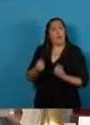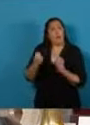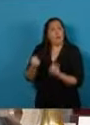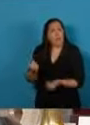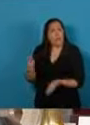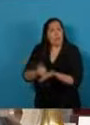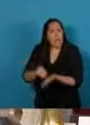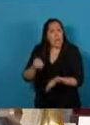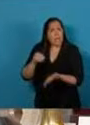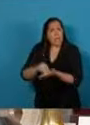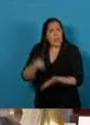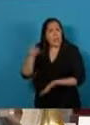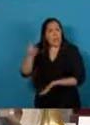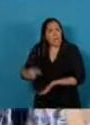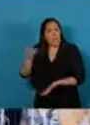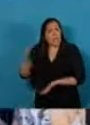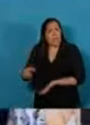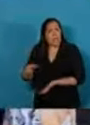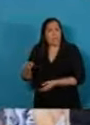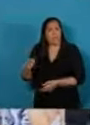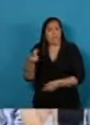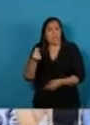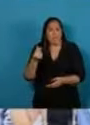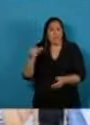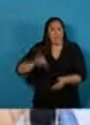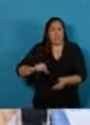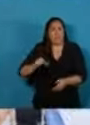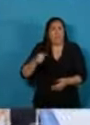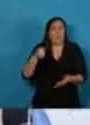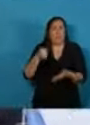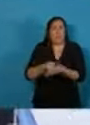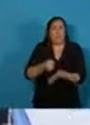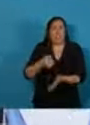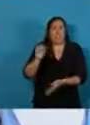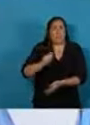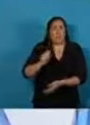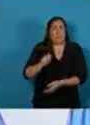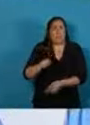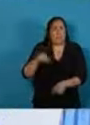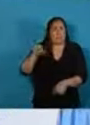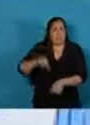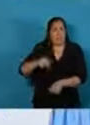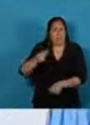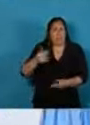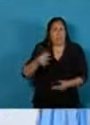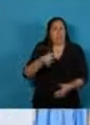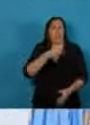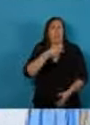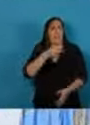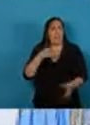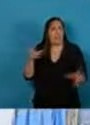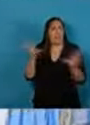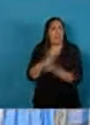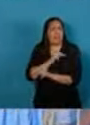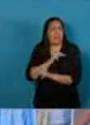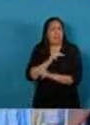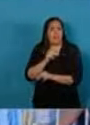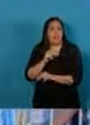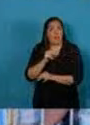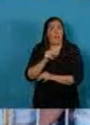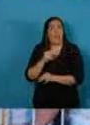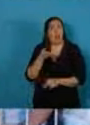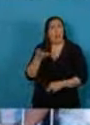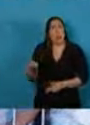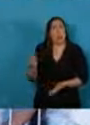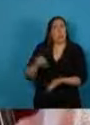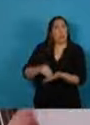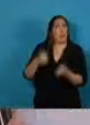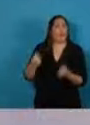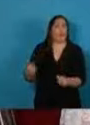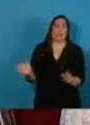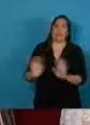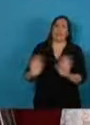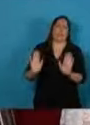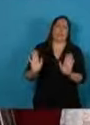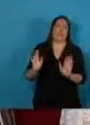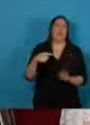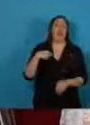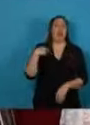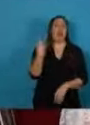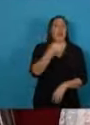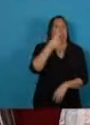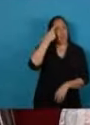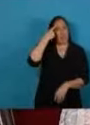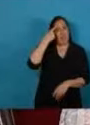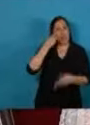más sacrificio a quien no llega a fin de mes debemos salir de esta situación con solidaridad para que cuando se